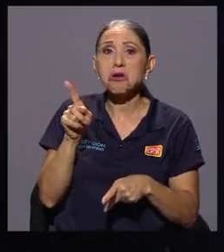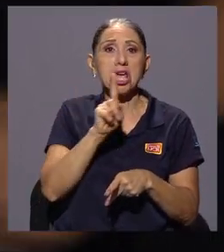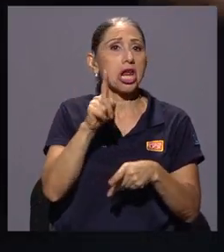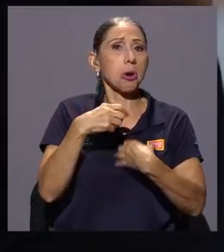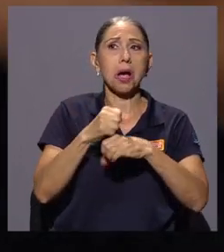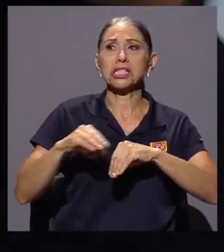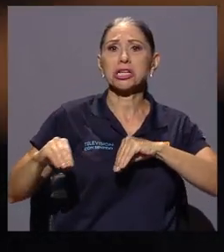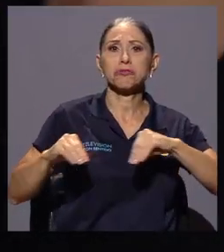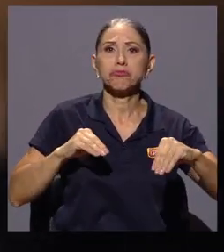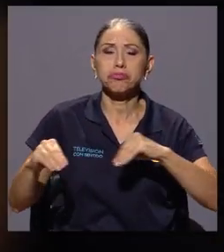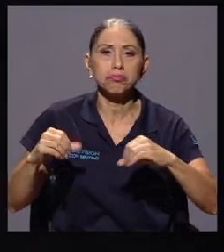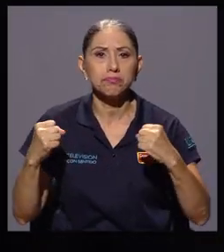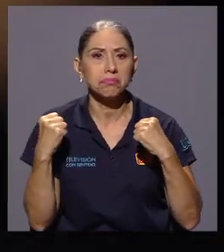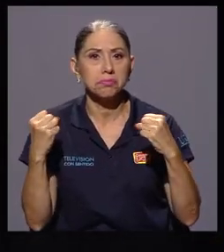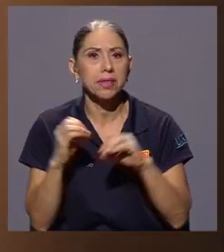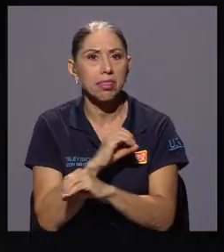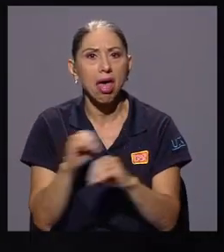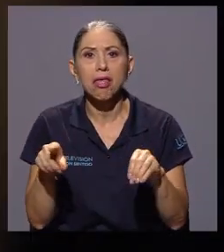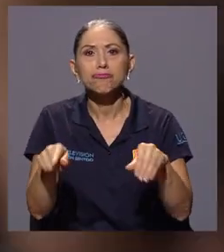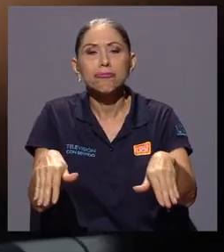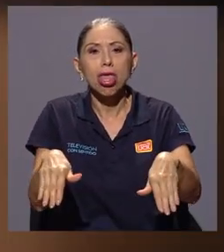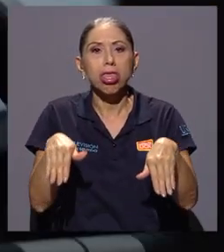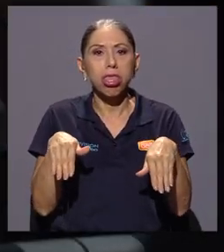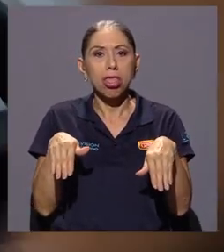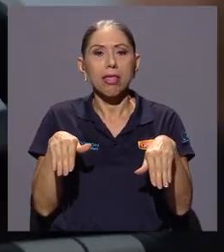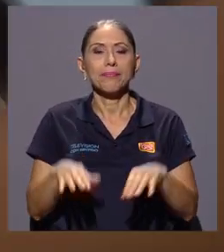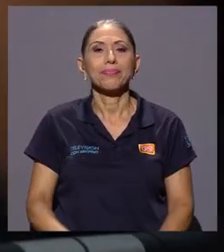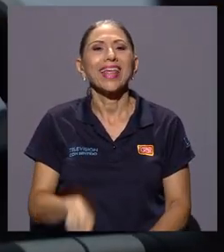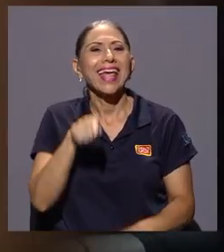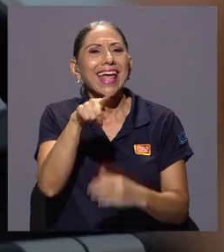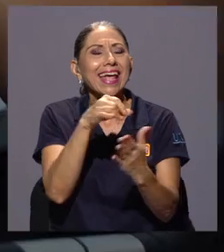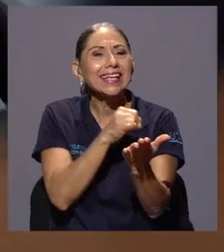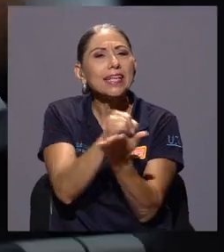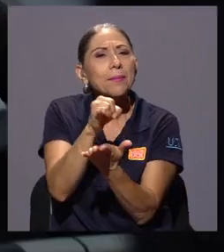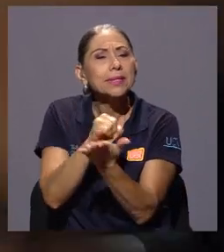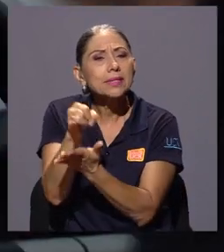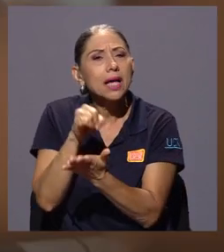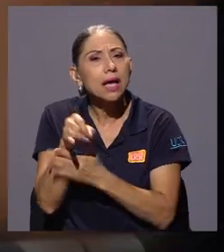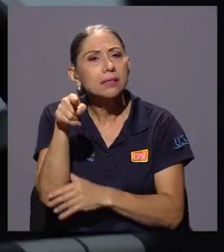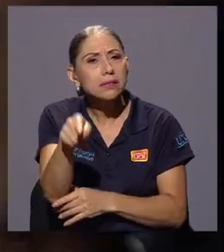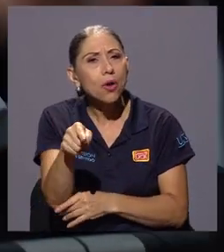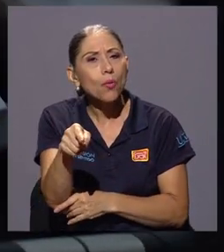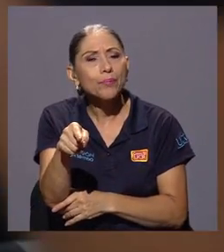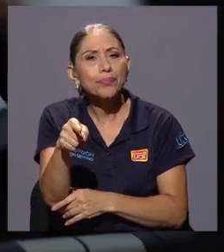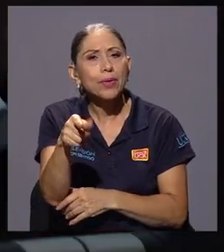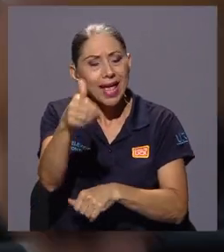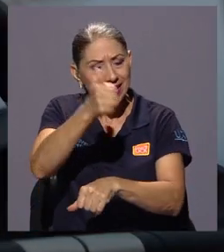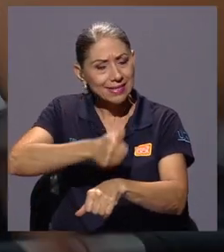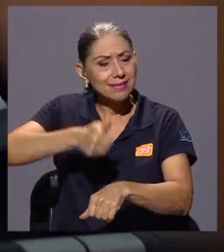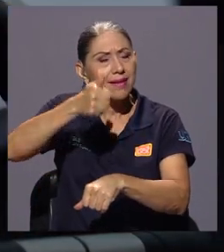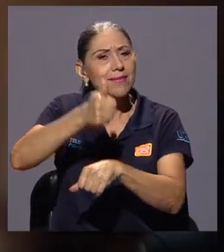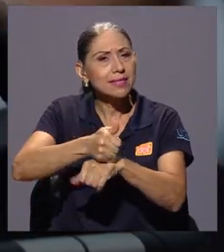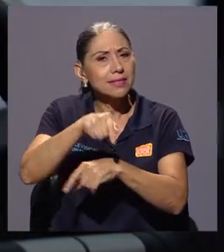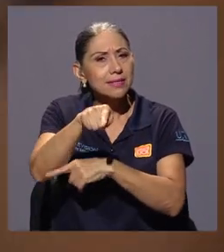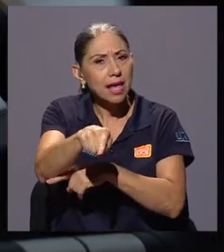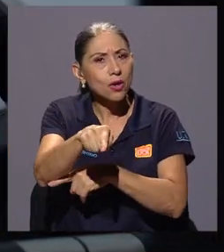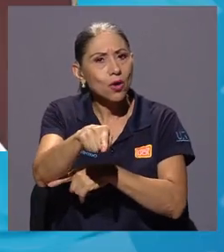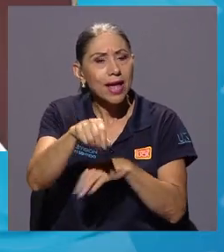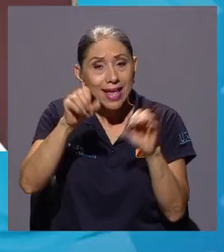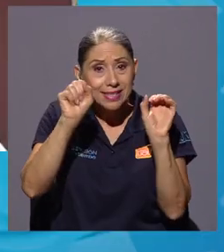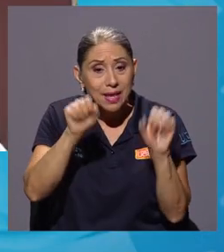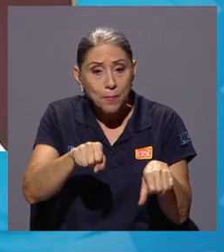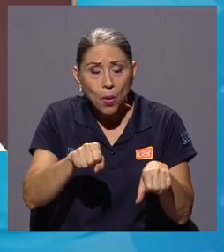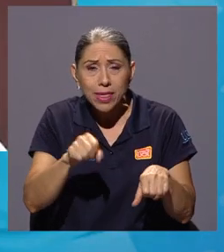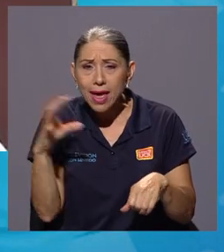inactivas. En esta investigación lo que hicieron fue definir claramente que lo que se podía estudiar era